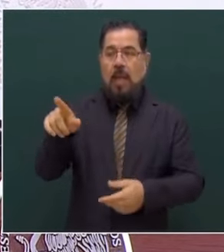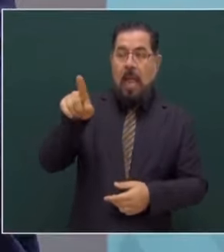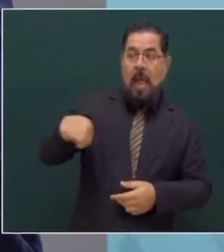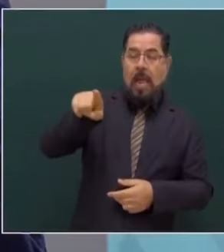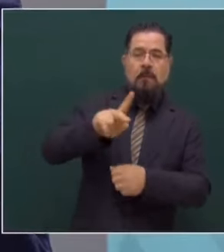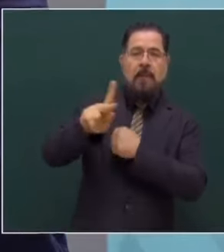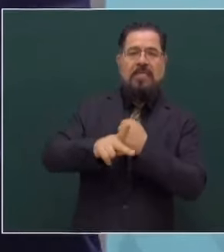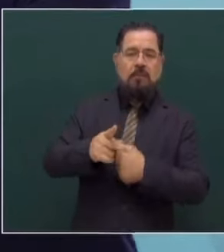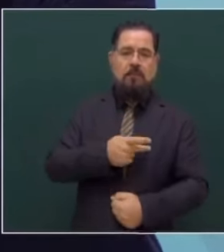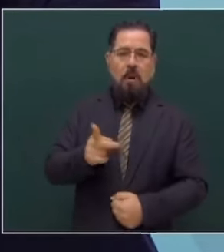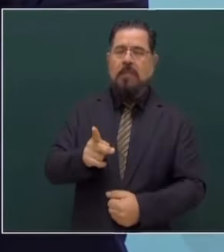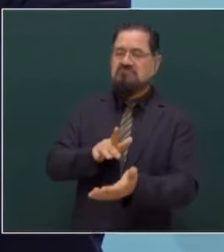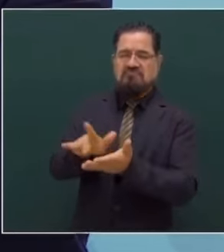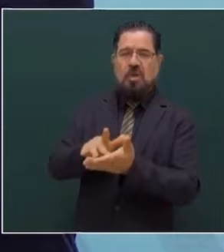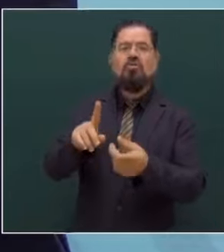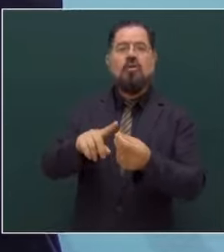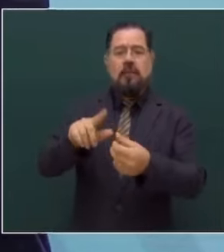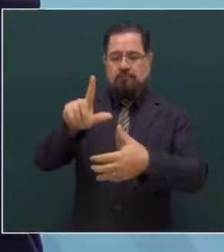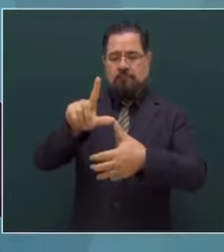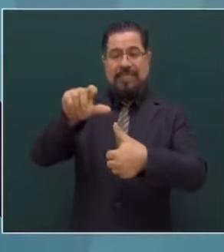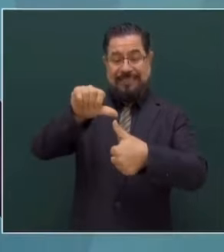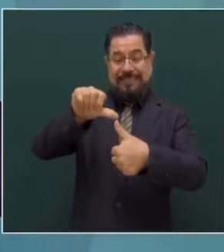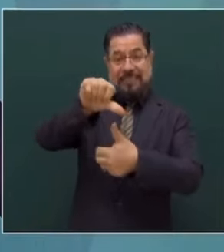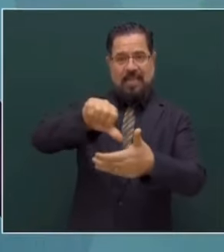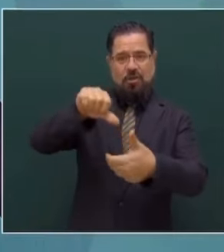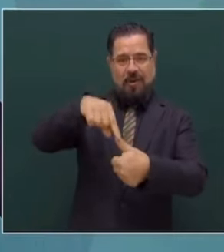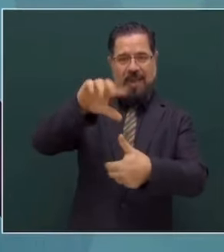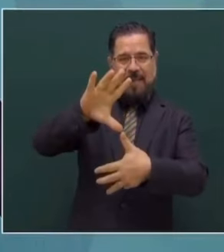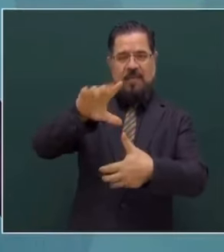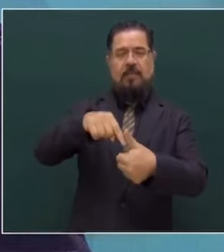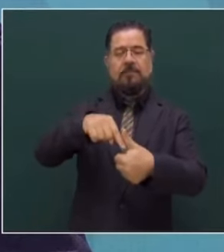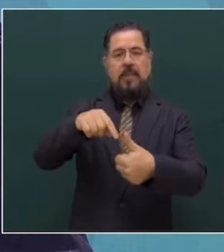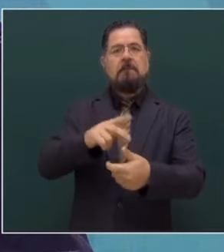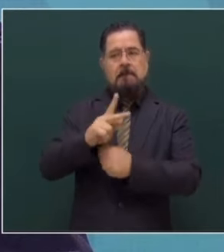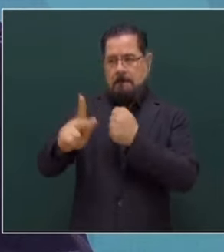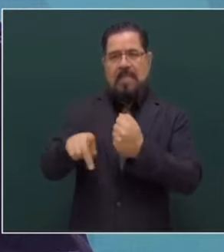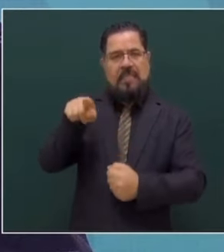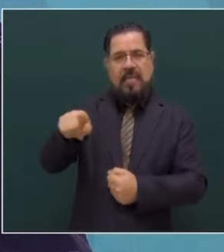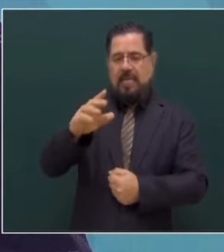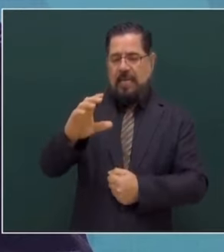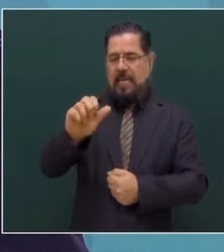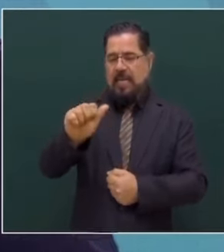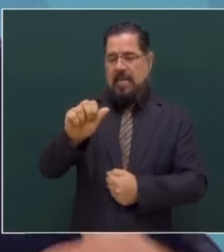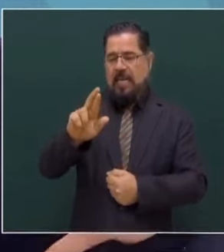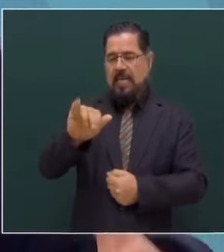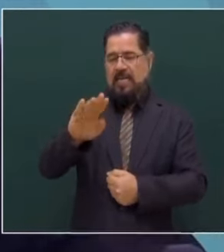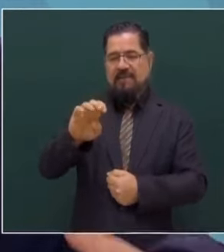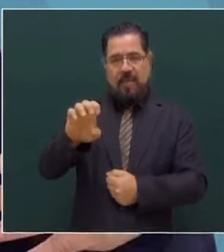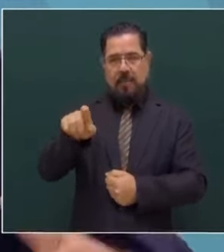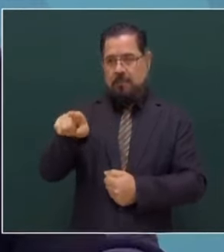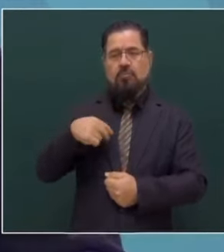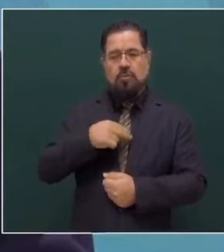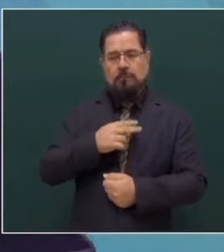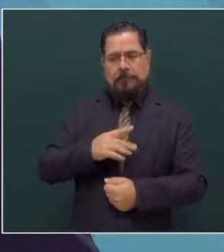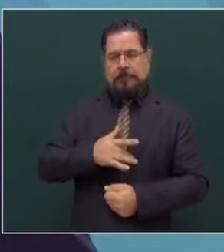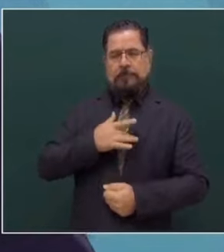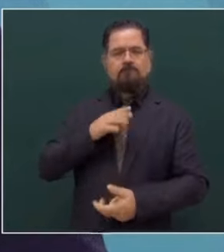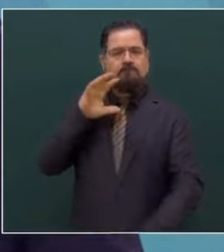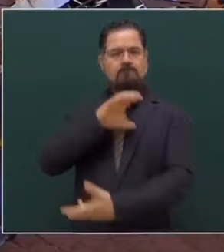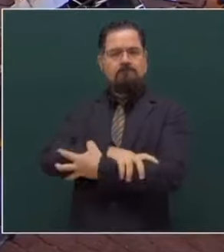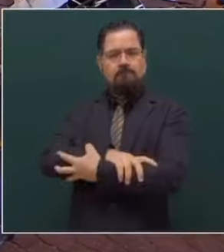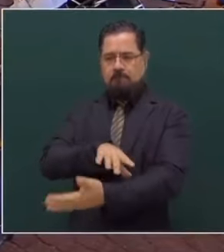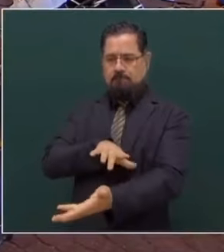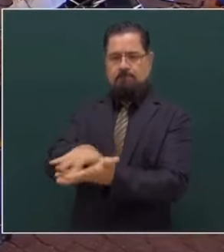pobres de Centroamérica, estamos apoyando a países del Caribe, de manera solidaria. Estamos